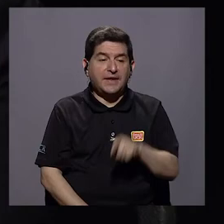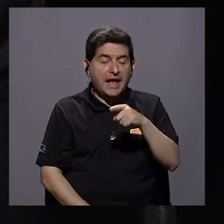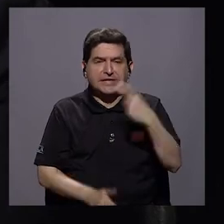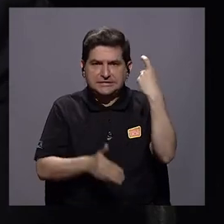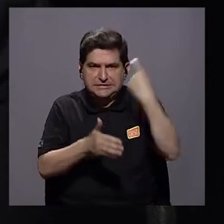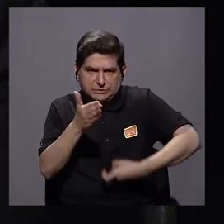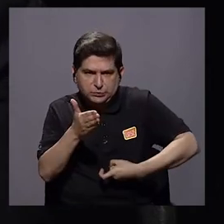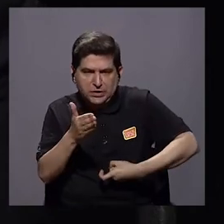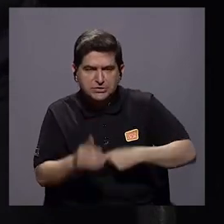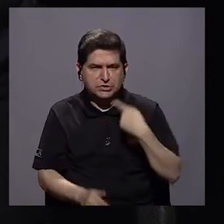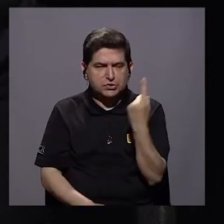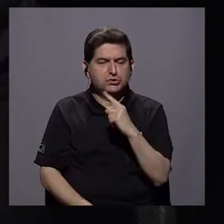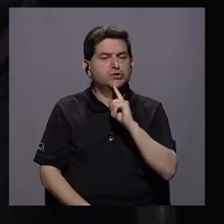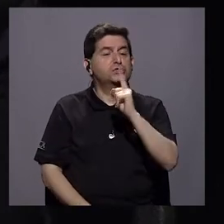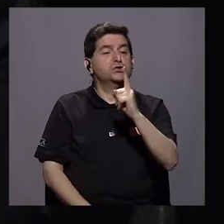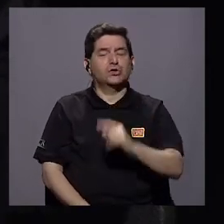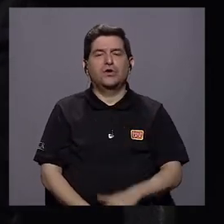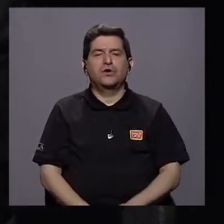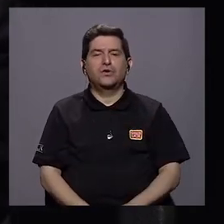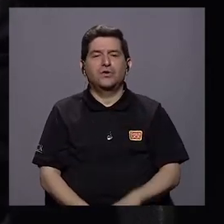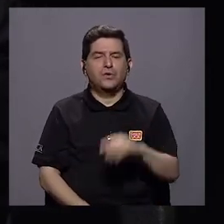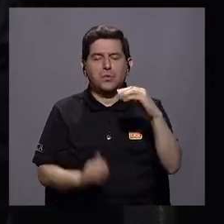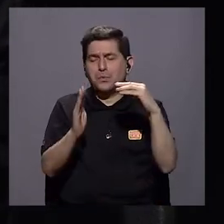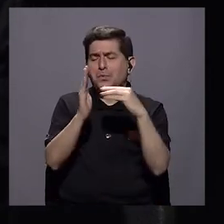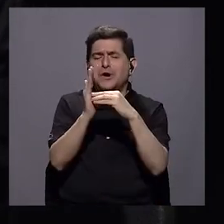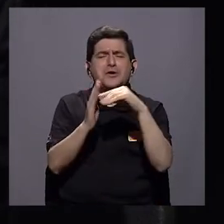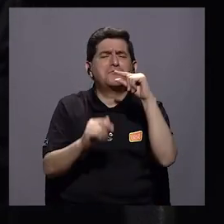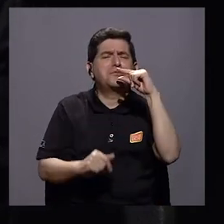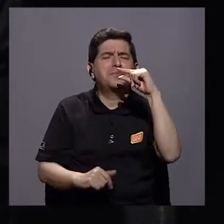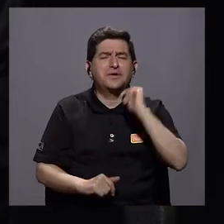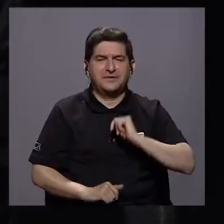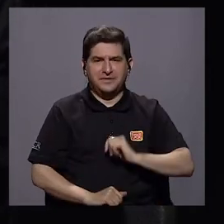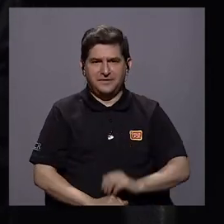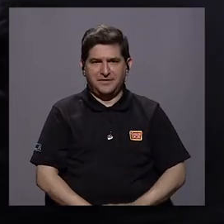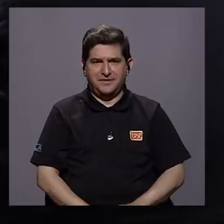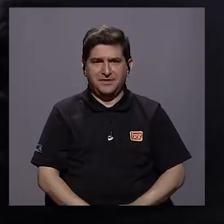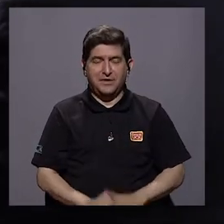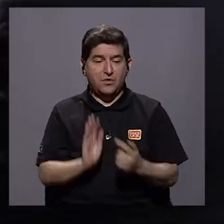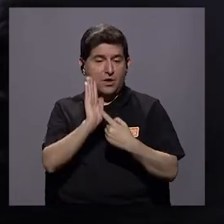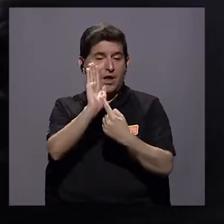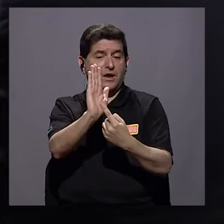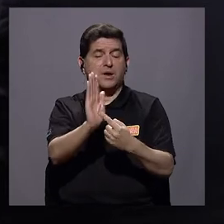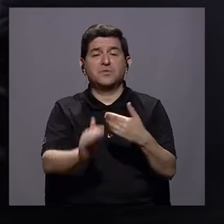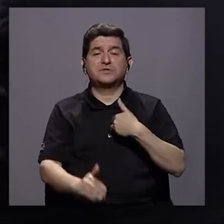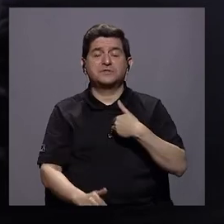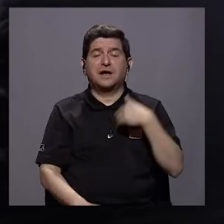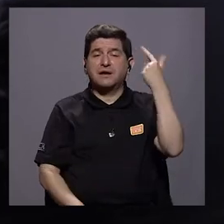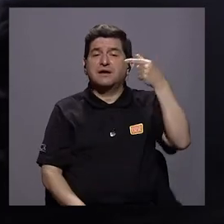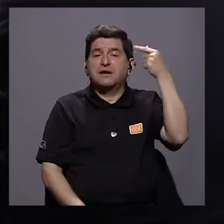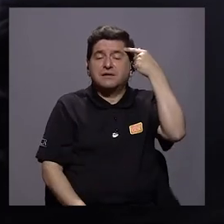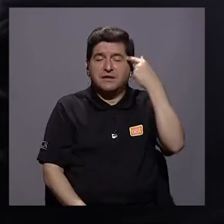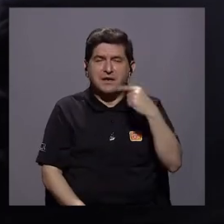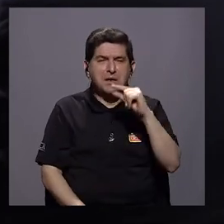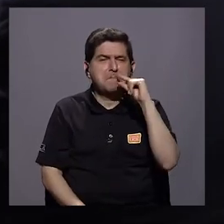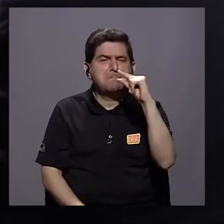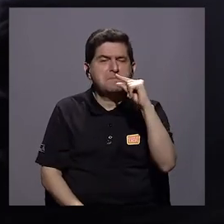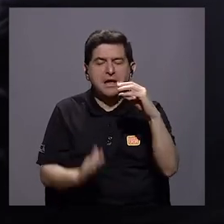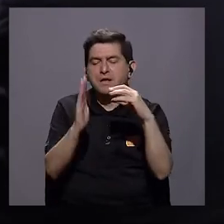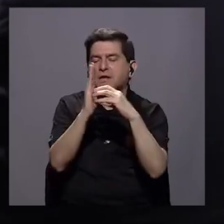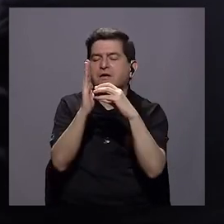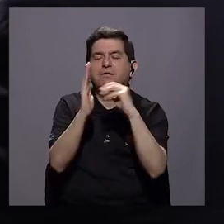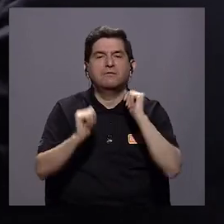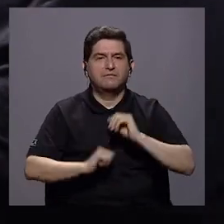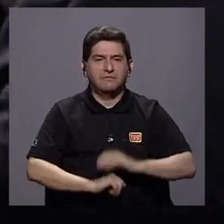Este impuesto, lo único que dice es un parrafito así, chiquitito, en la presentación que puso el gobierno. Un parrafito.